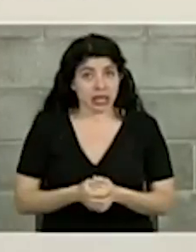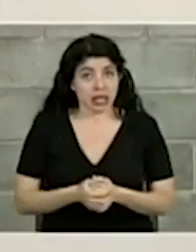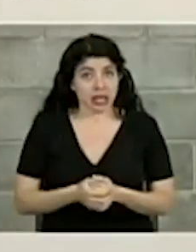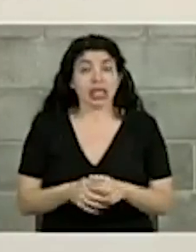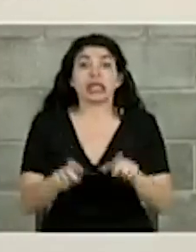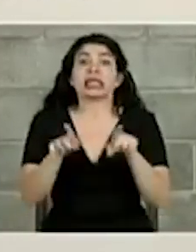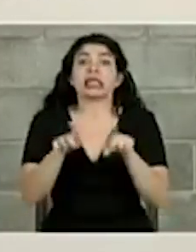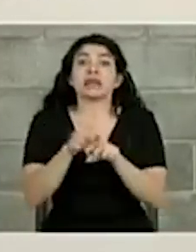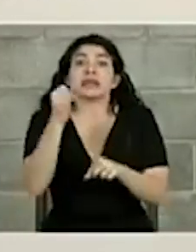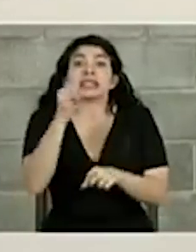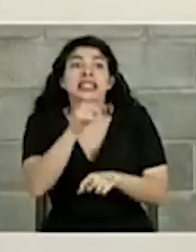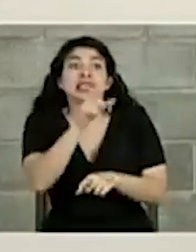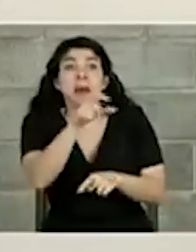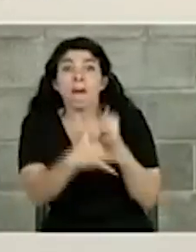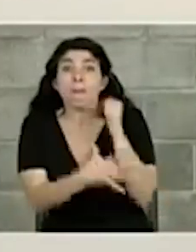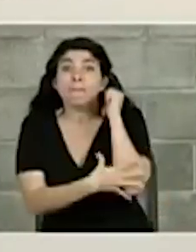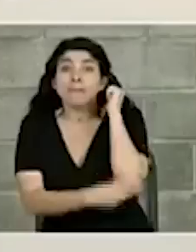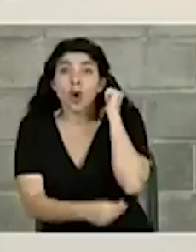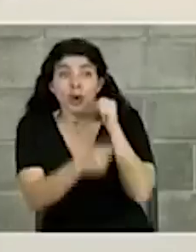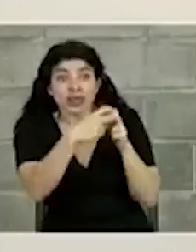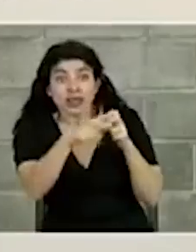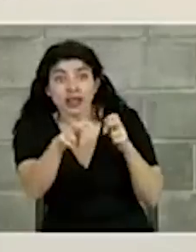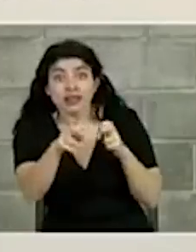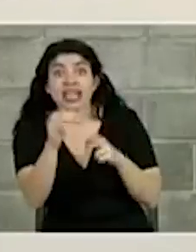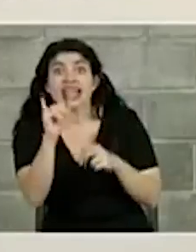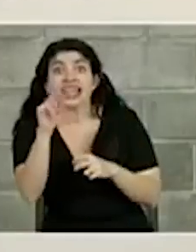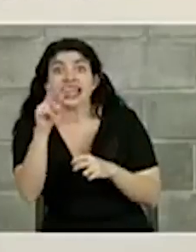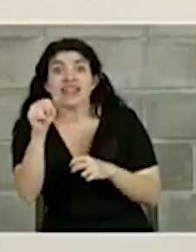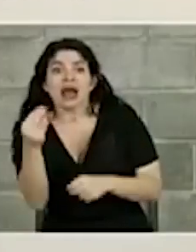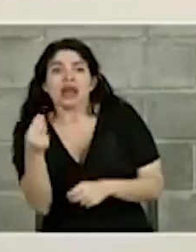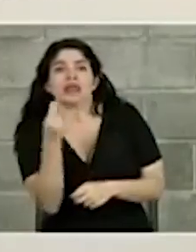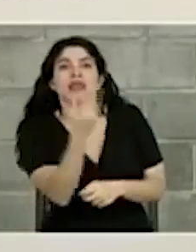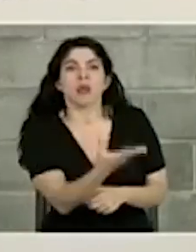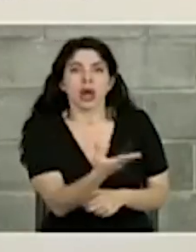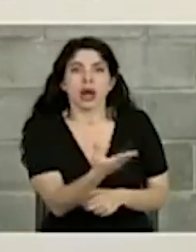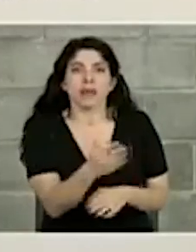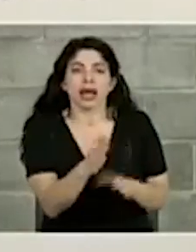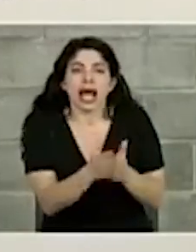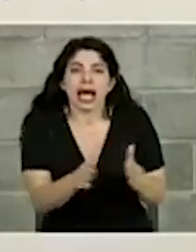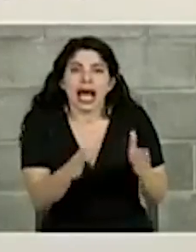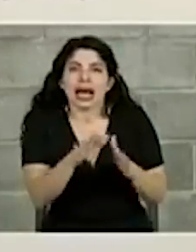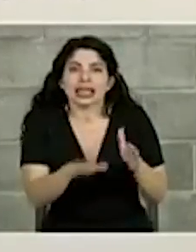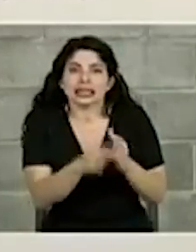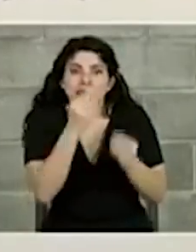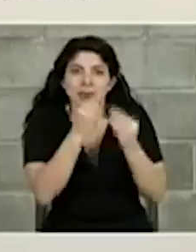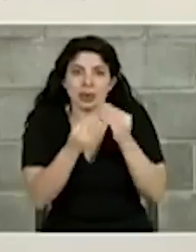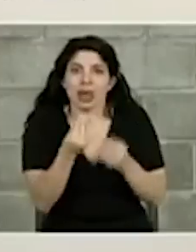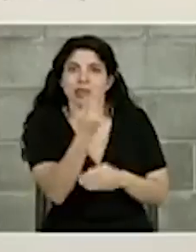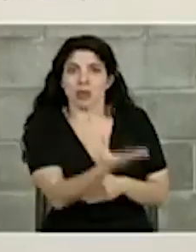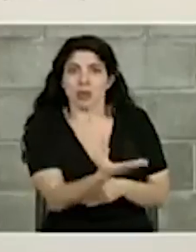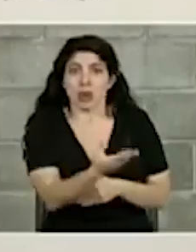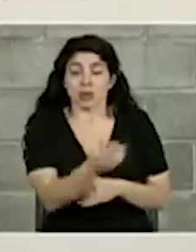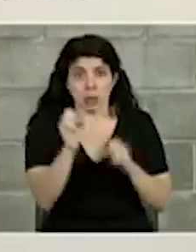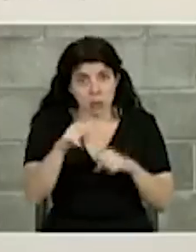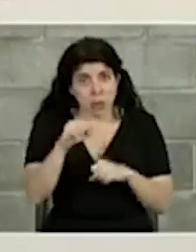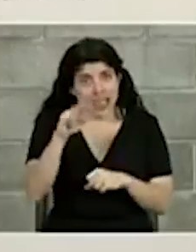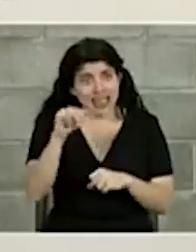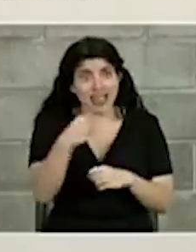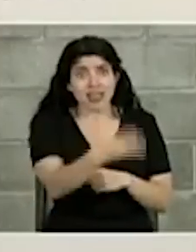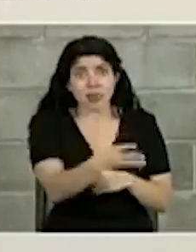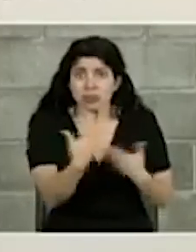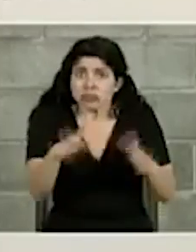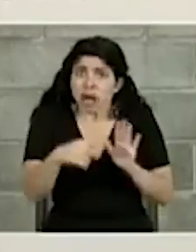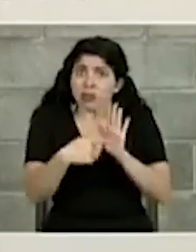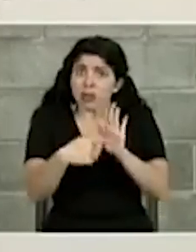e incluso si es alguien en progresa se le devuelve el IVA en canasta básica que se puede devolver el IVA sí ya lo